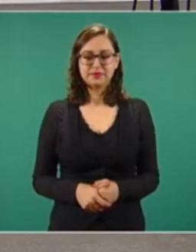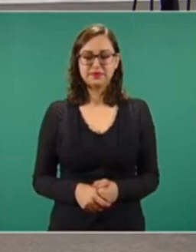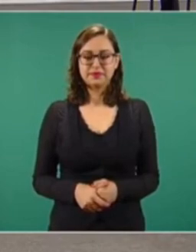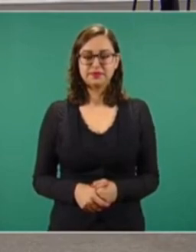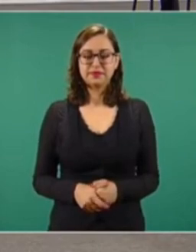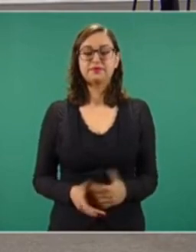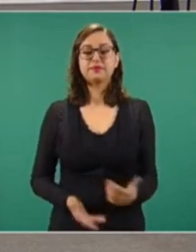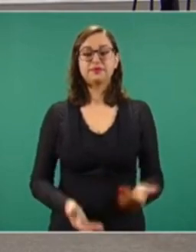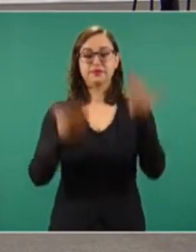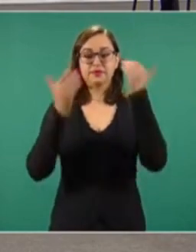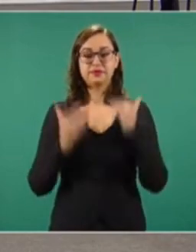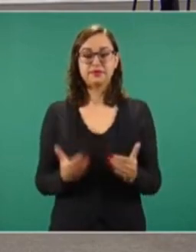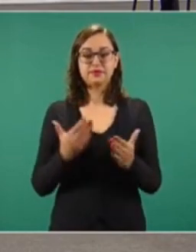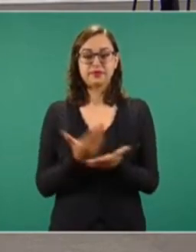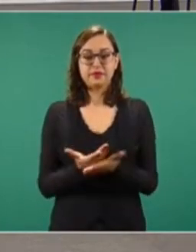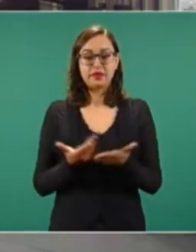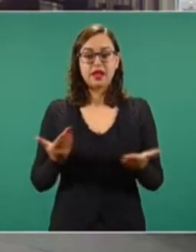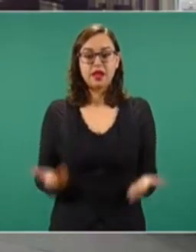Y ahora pasamos.